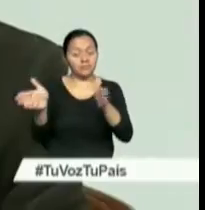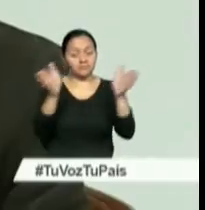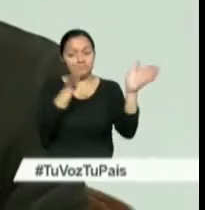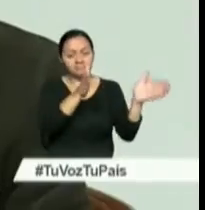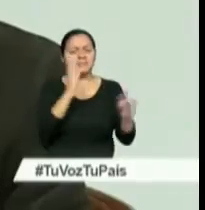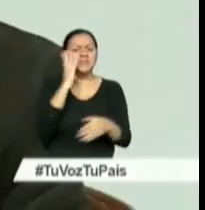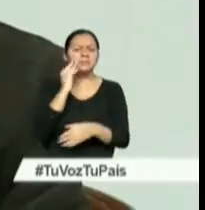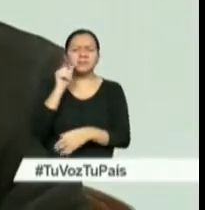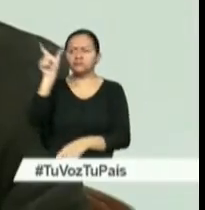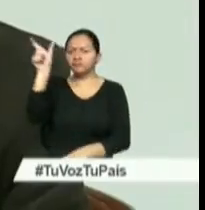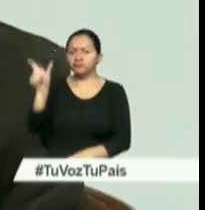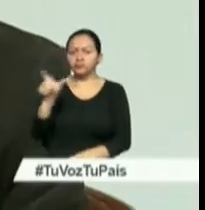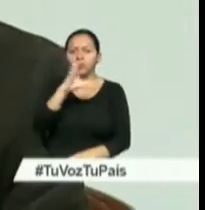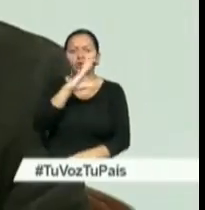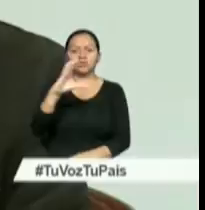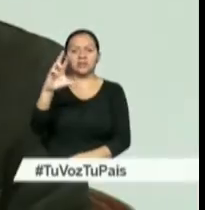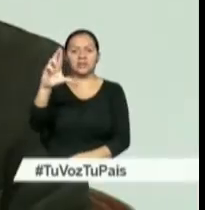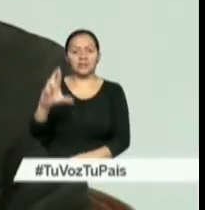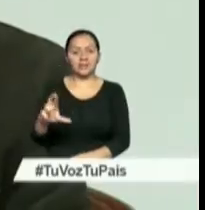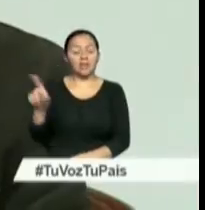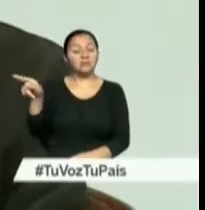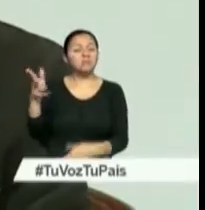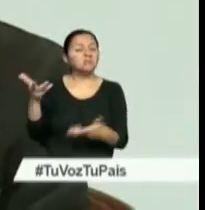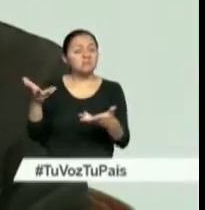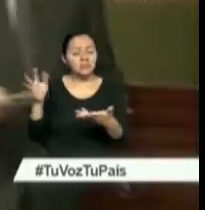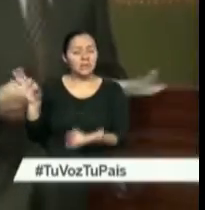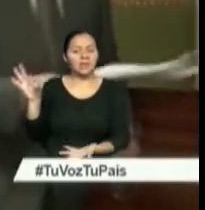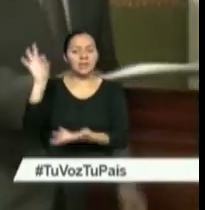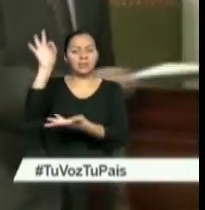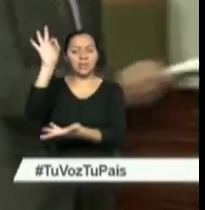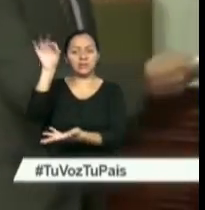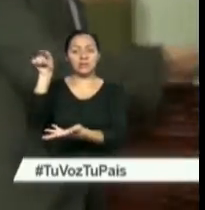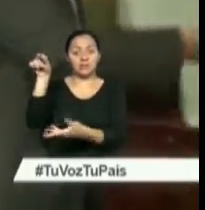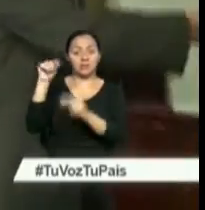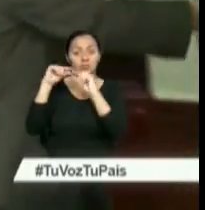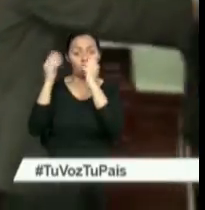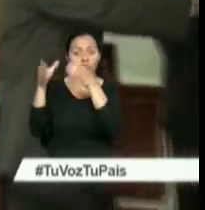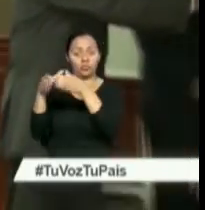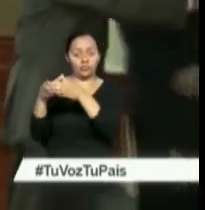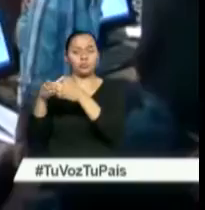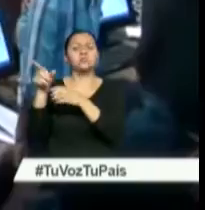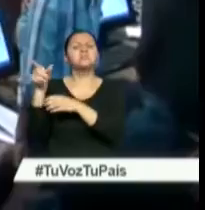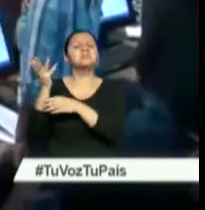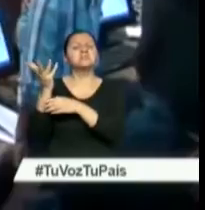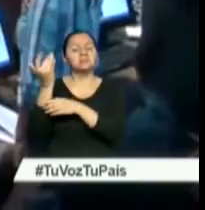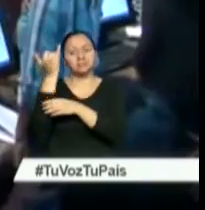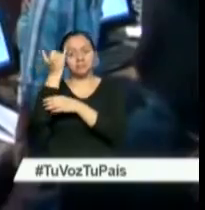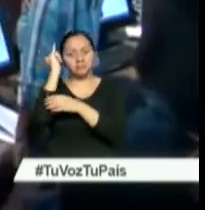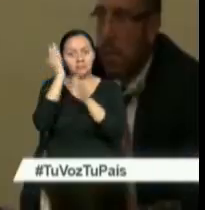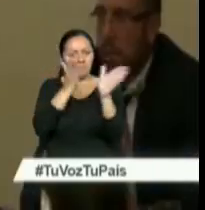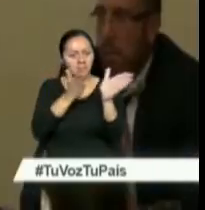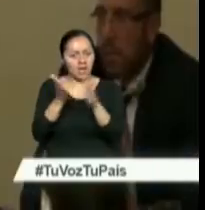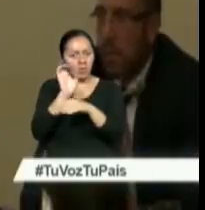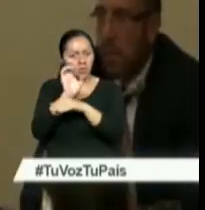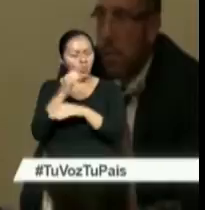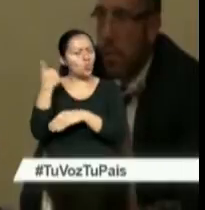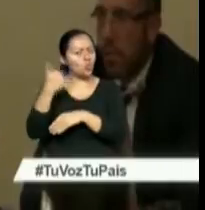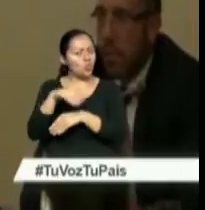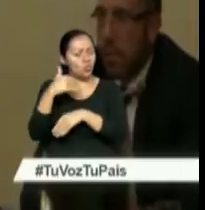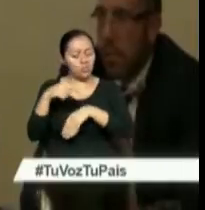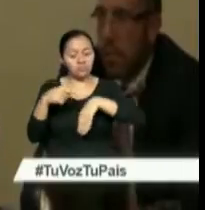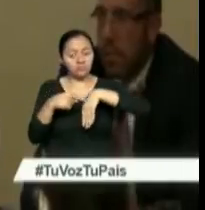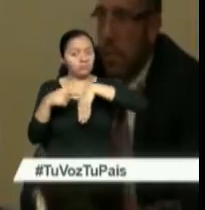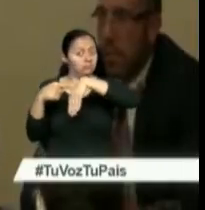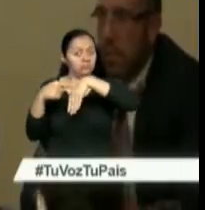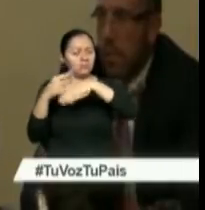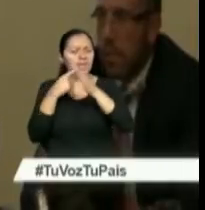costarricense Jorge Coronado, representante de esta organización, considera que estas iniciativas crean un precedente en la región, pues son un